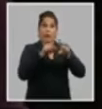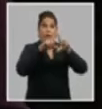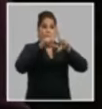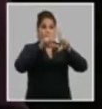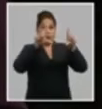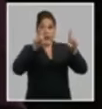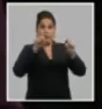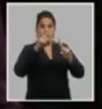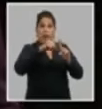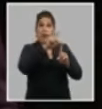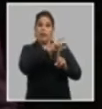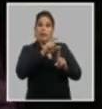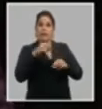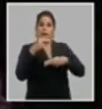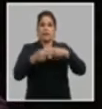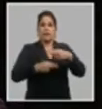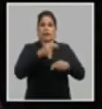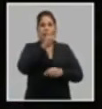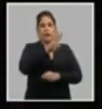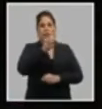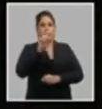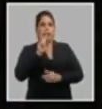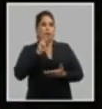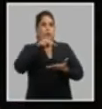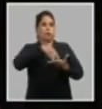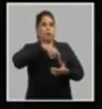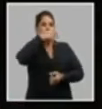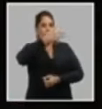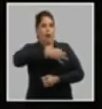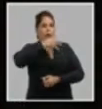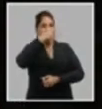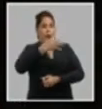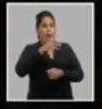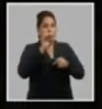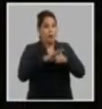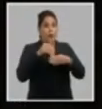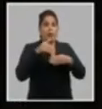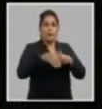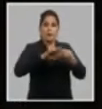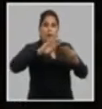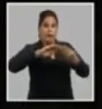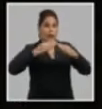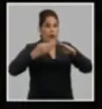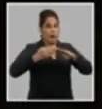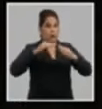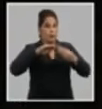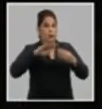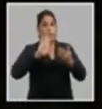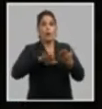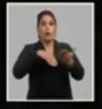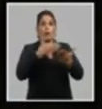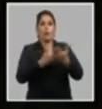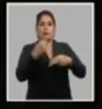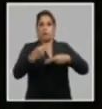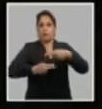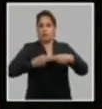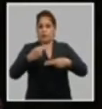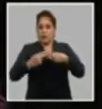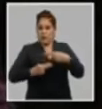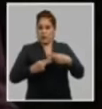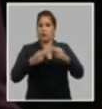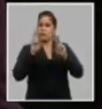tema se produjeron un total de 32 intervenciones a partir de lo discutido y las propuestas realizadas